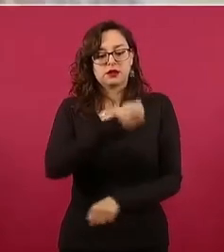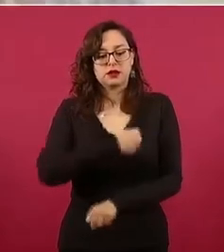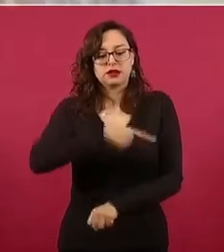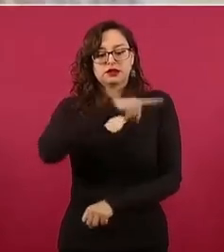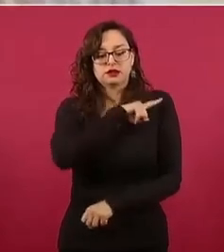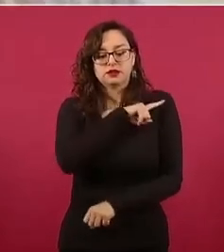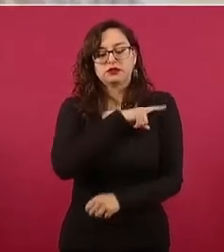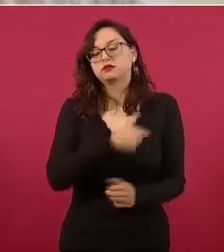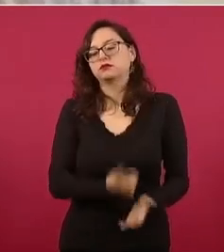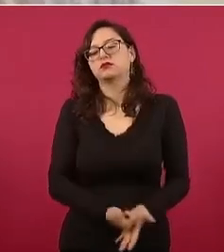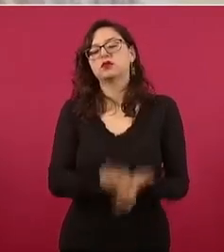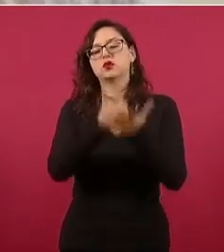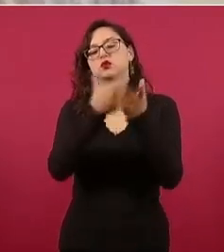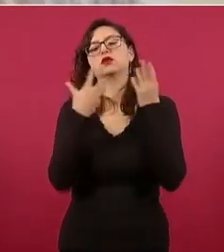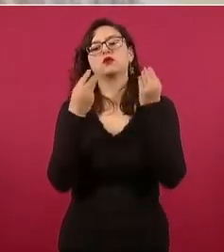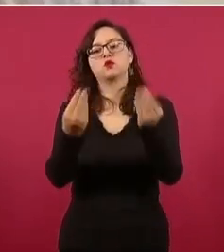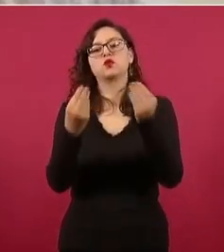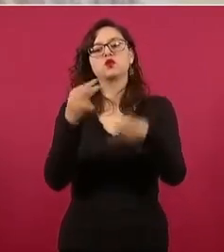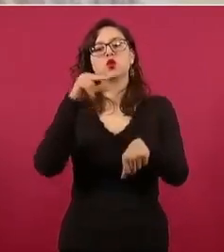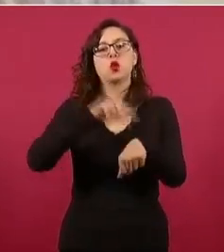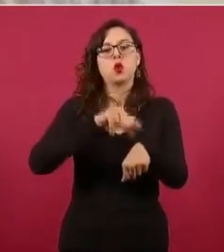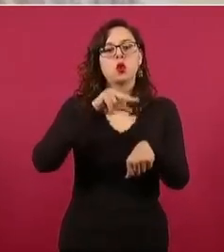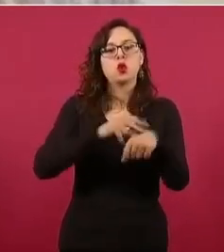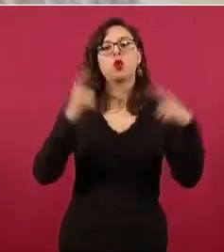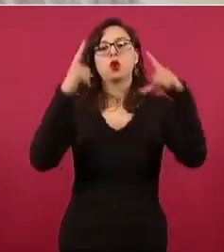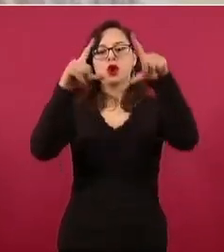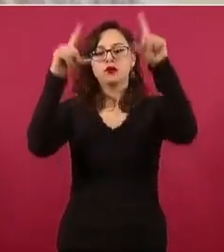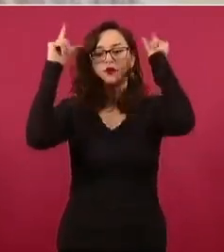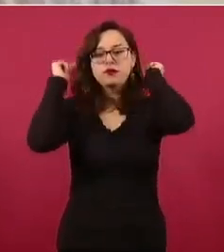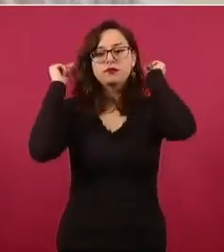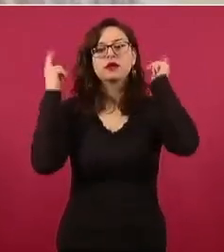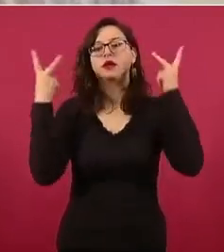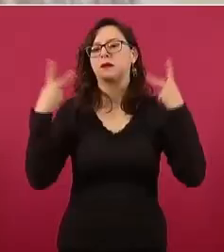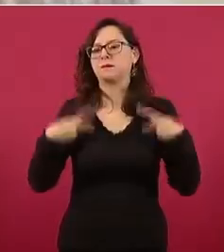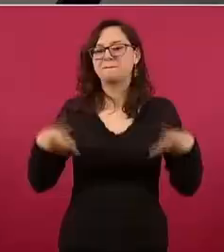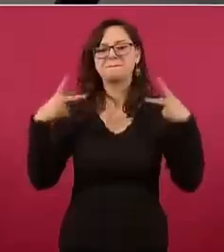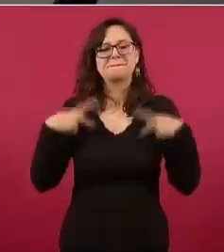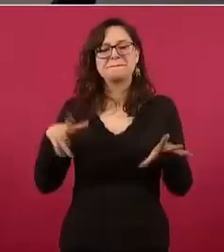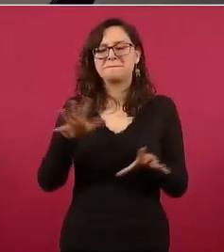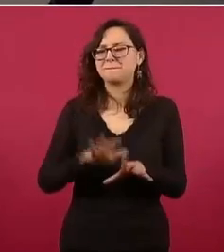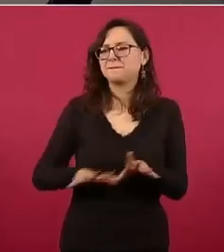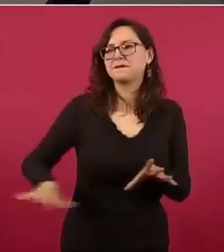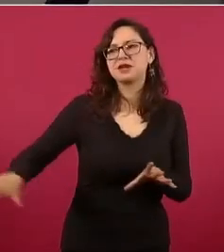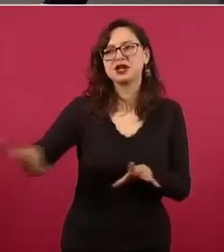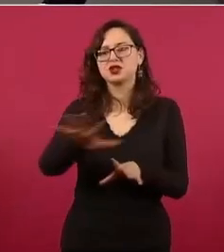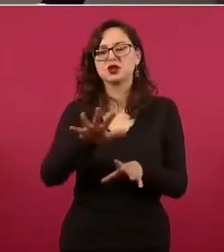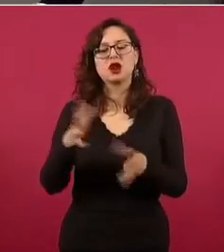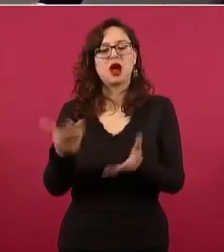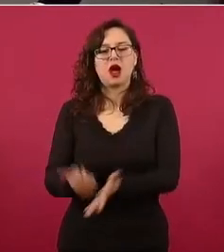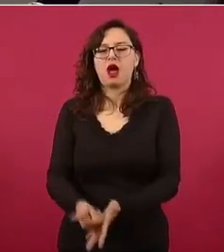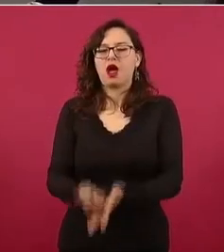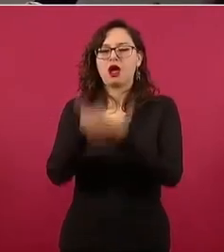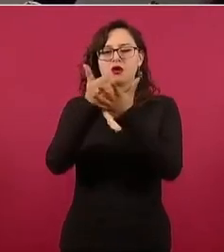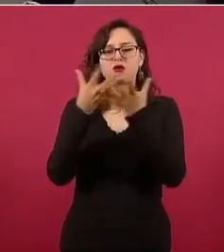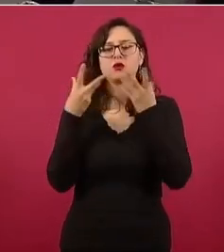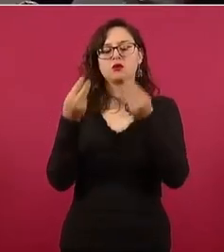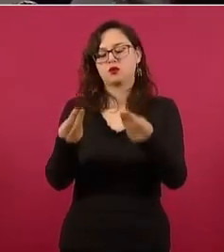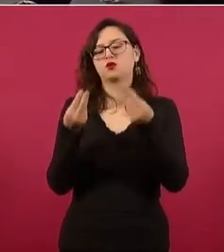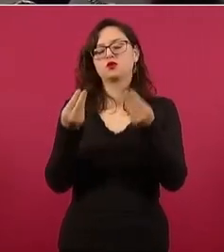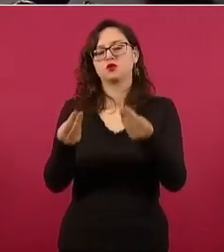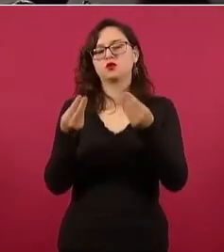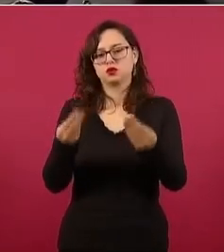las enfermeras. Y desde luego la gente, ahí en el hospital